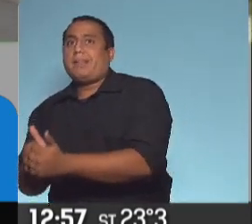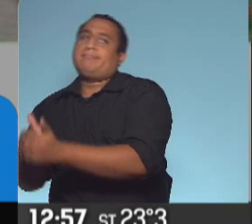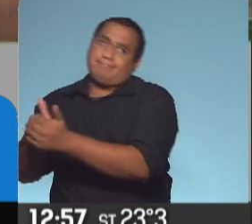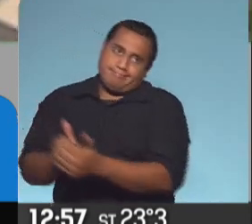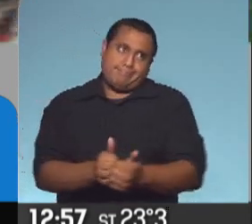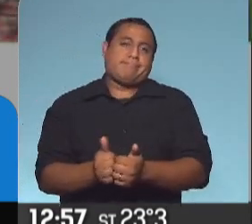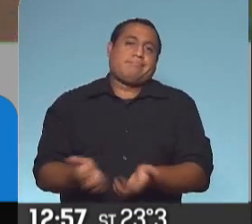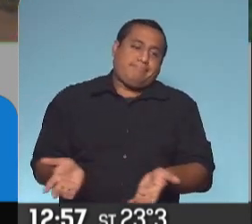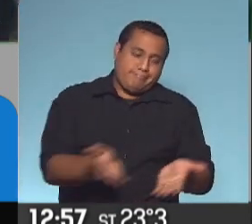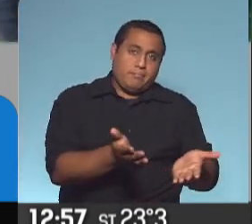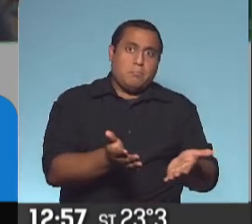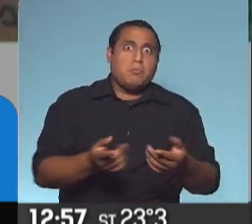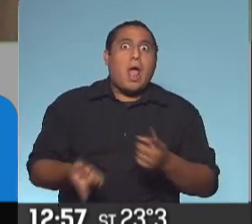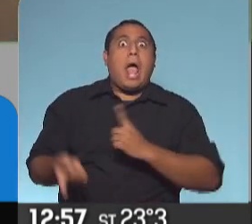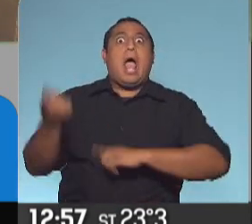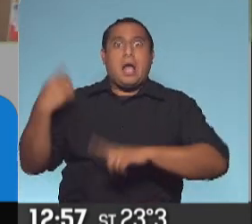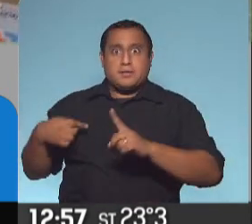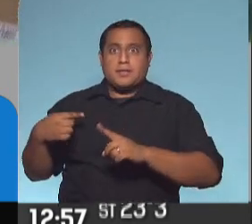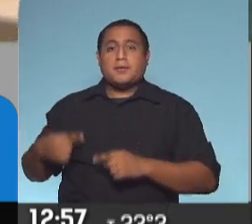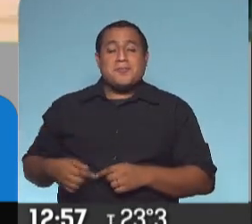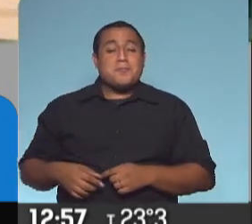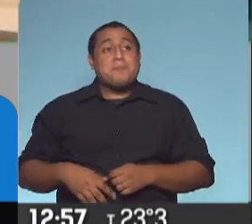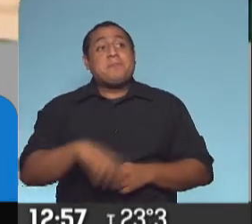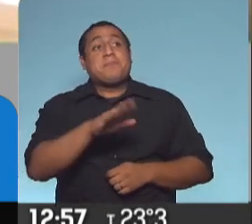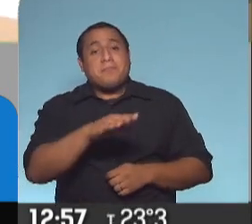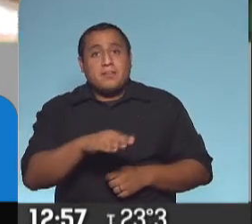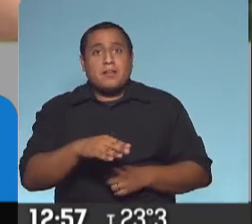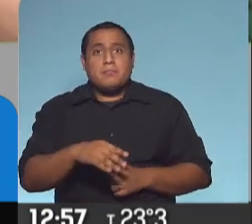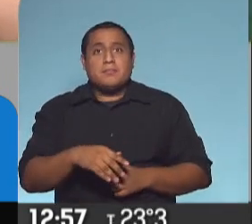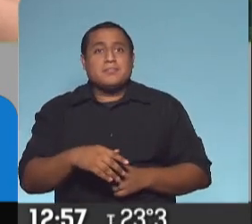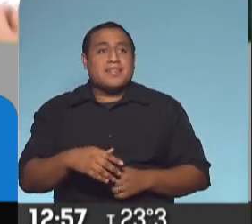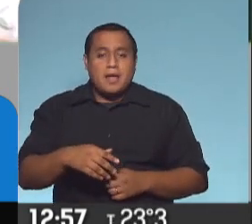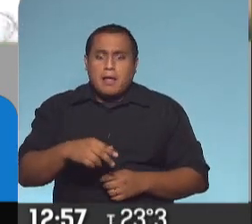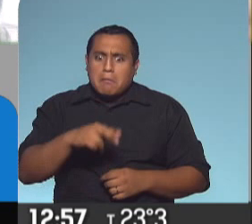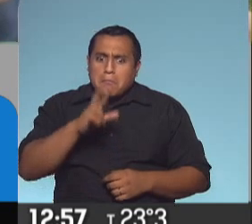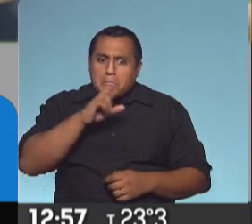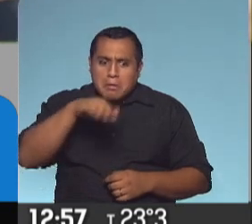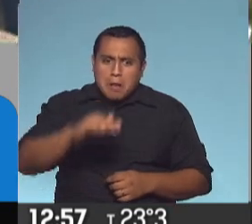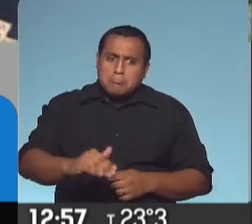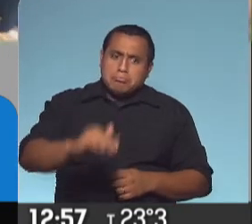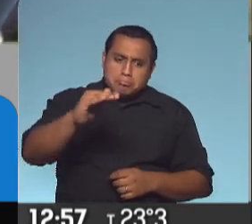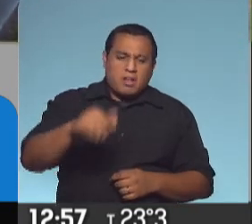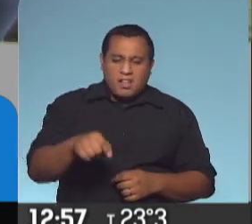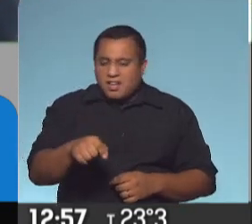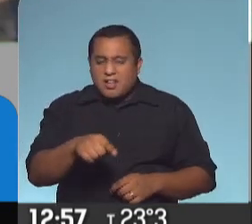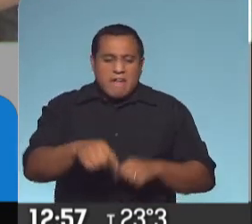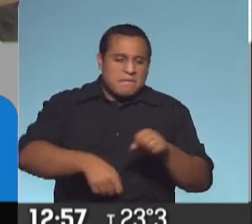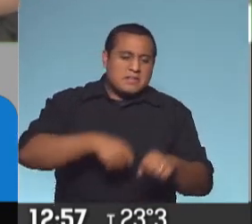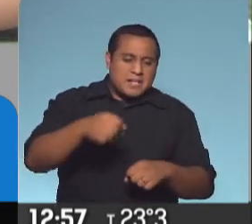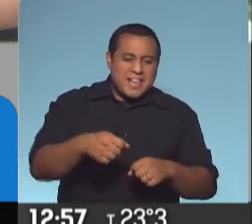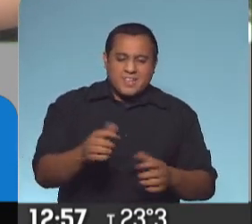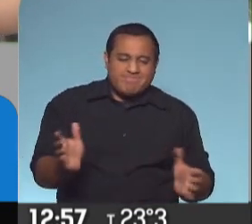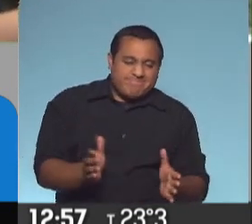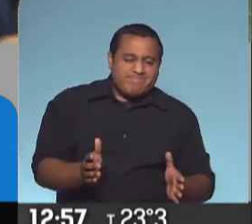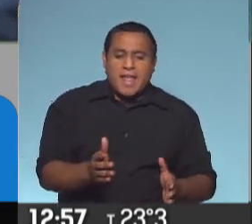con su mamá. Pero ayer le dijo que viendo que Maya había crecido, que la bicicleta que tenía era pequeña,